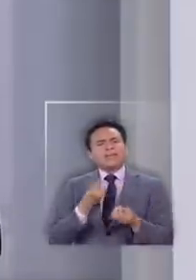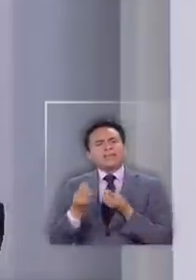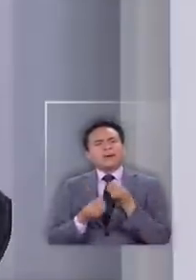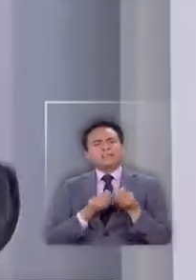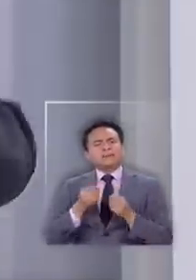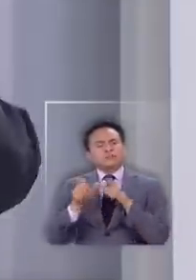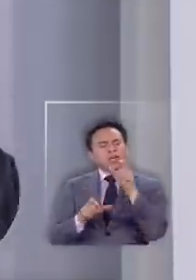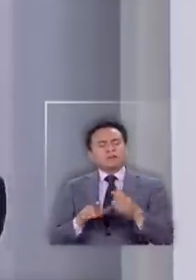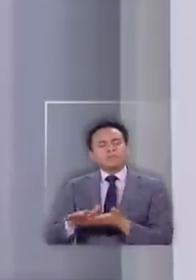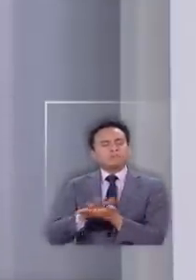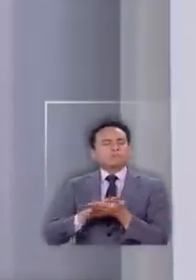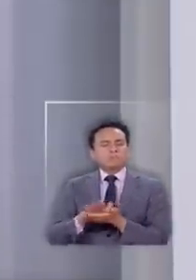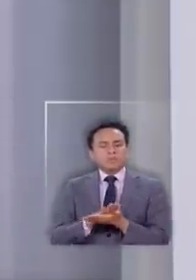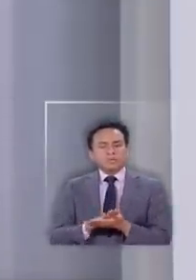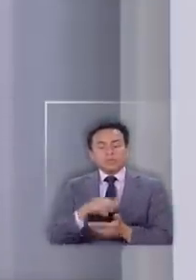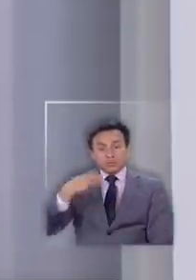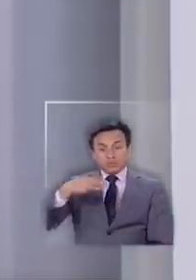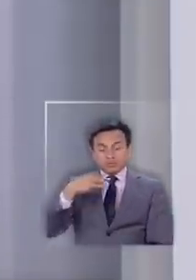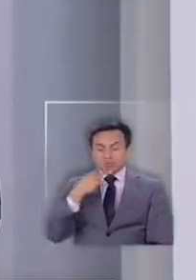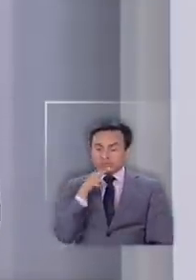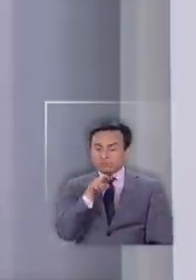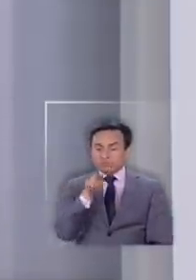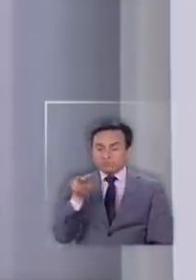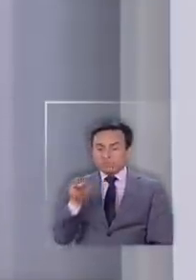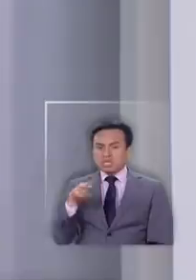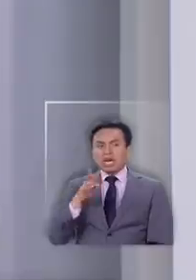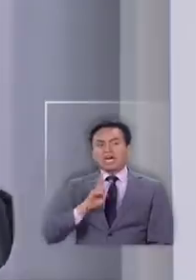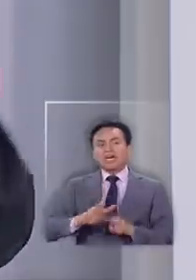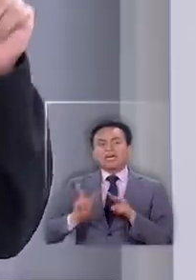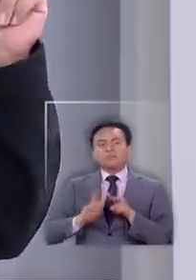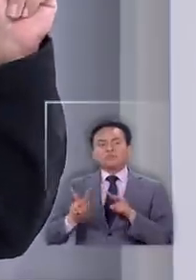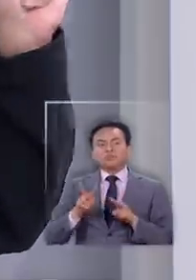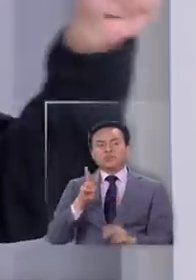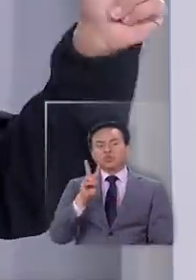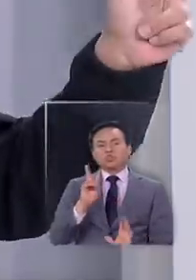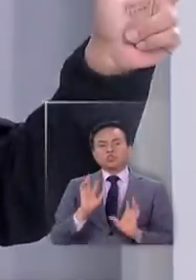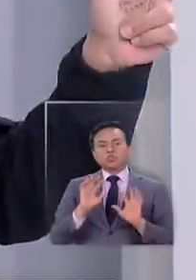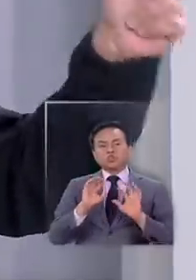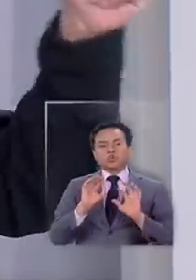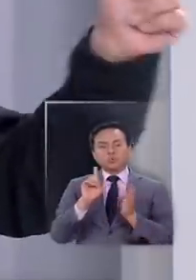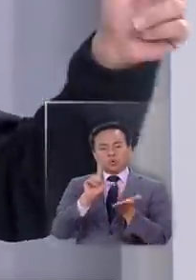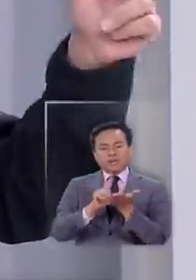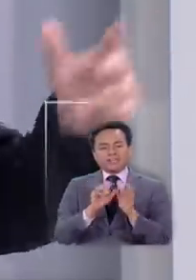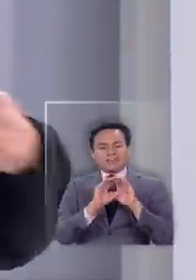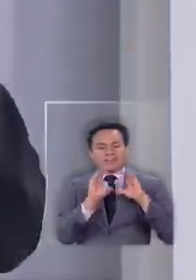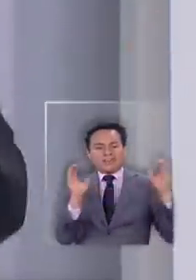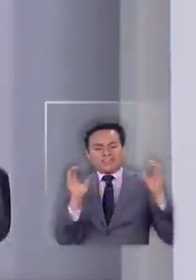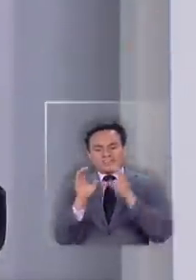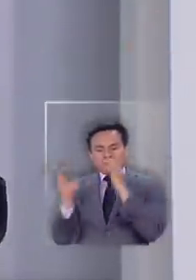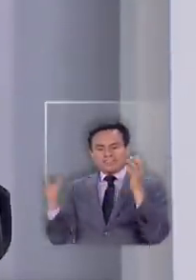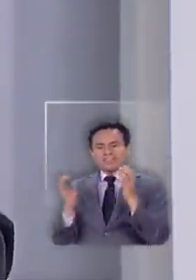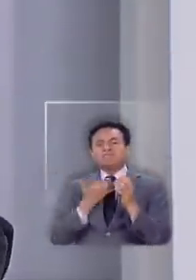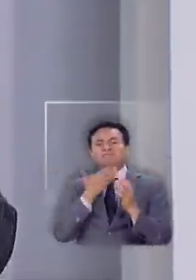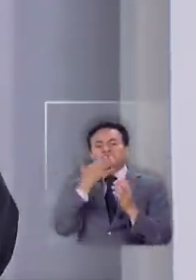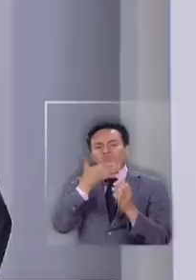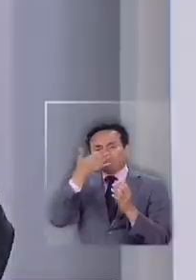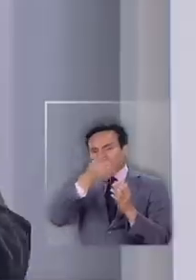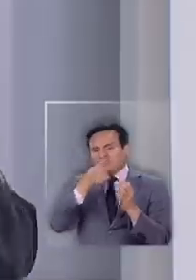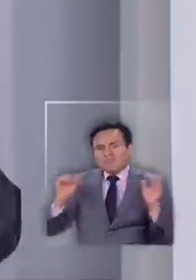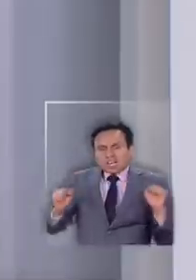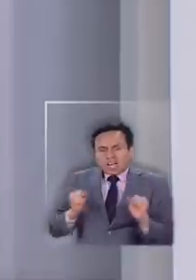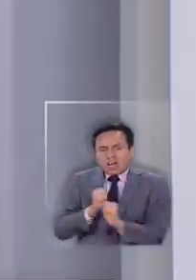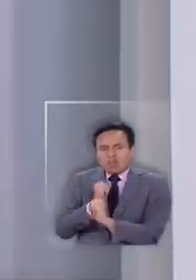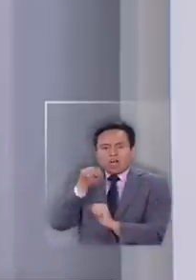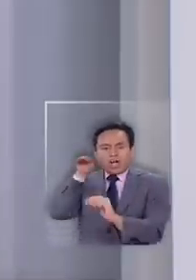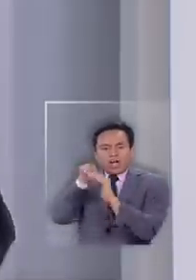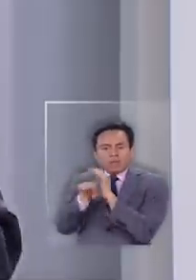con toda la gente? Por ejemplo, que nosotros como municipio ya hemos instalado dos contenedores grandotes refrigerados para poder tener